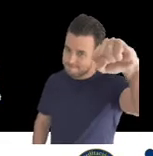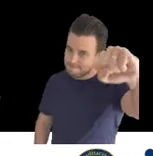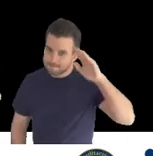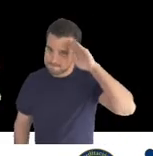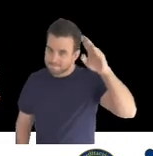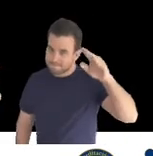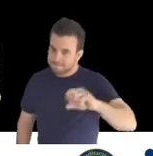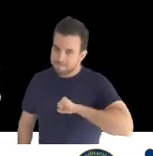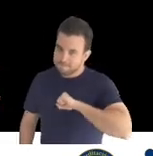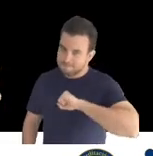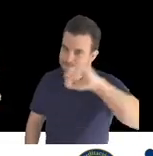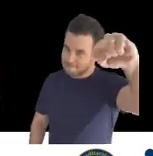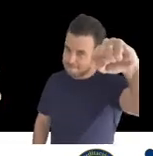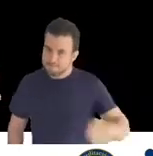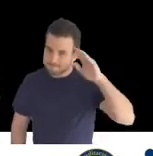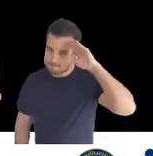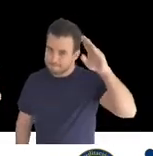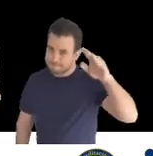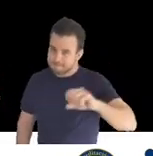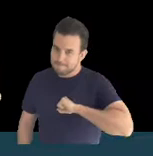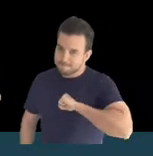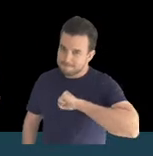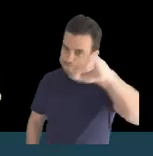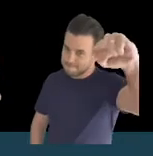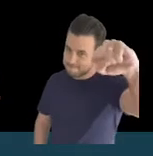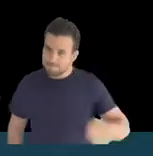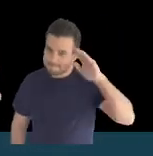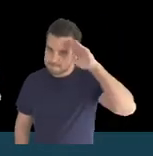de Colombia, en la Fuerza Aérea de Colombia.